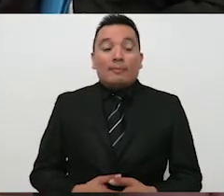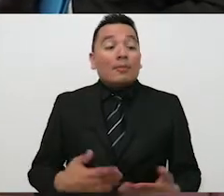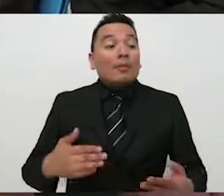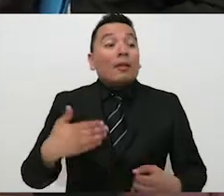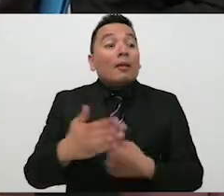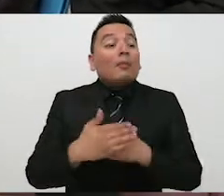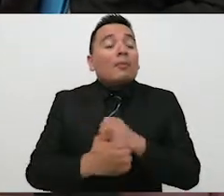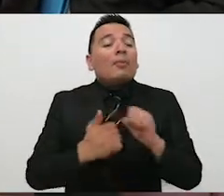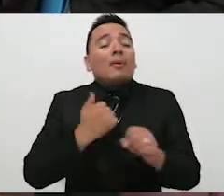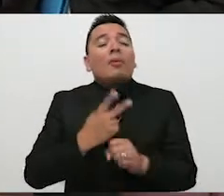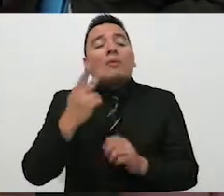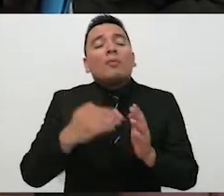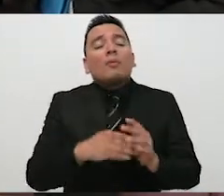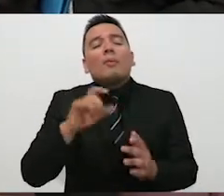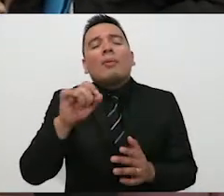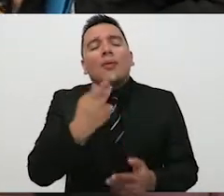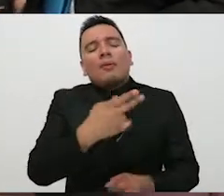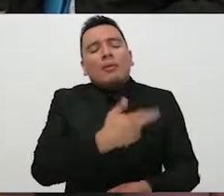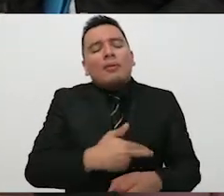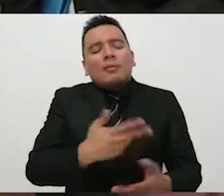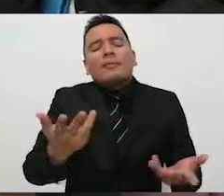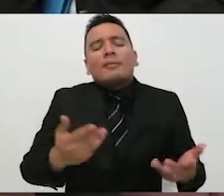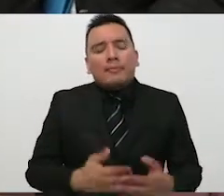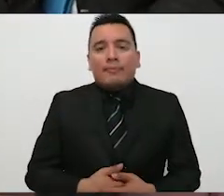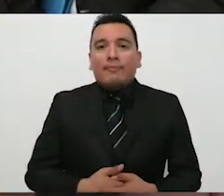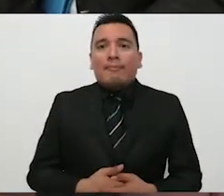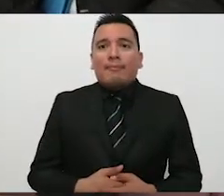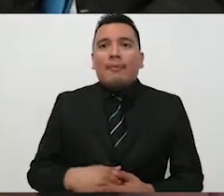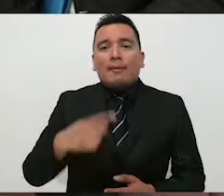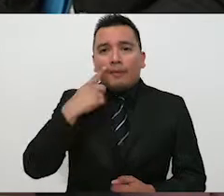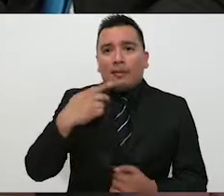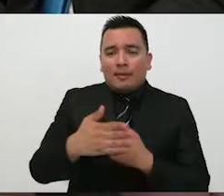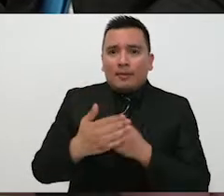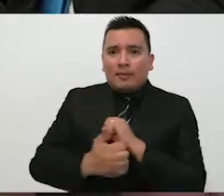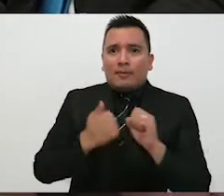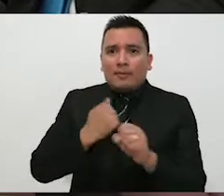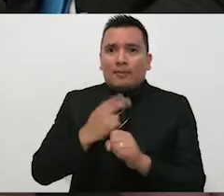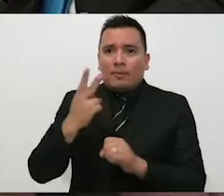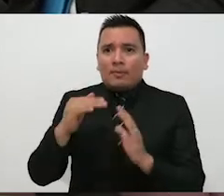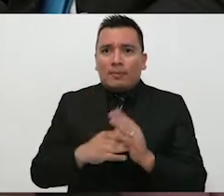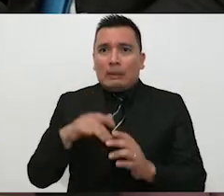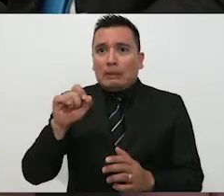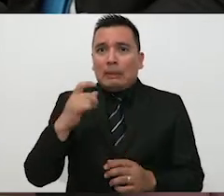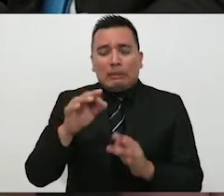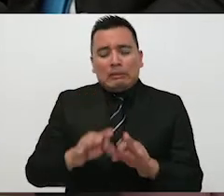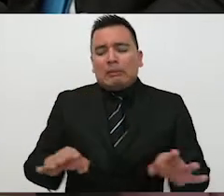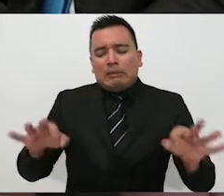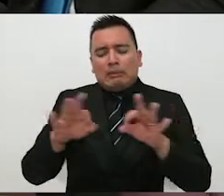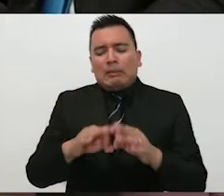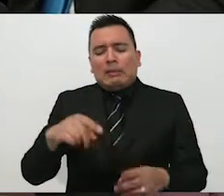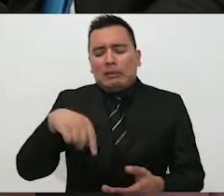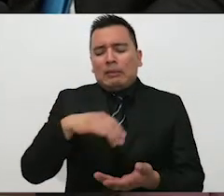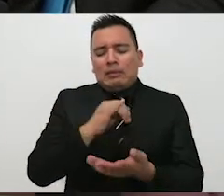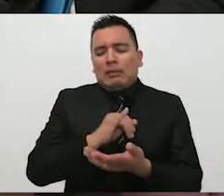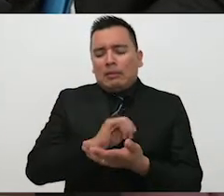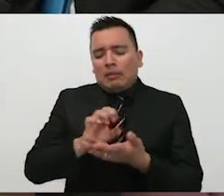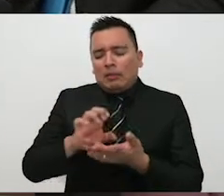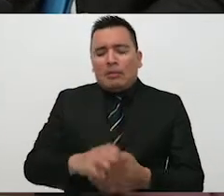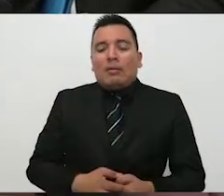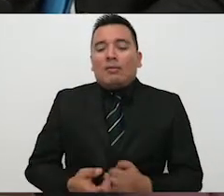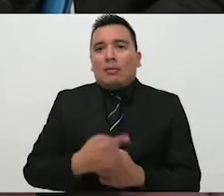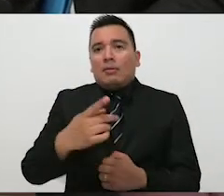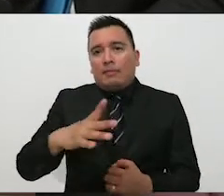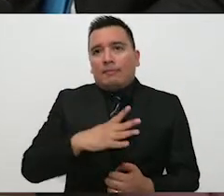cívica en el Instituto Electoral? En 2020 es un año muy importante para el Instituto. Como tú lo mencionabas, tenemos proceso electoral.